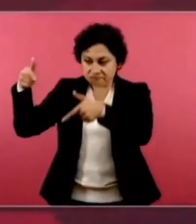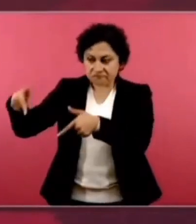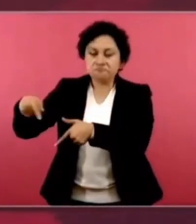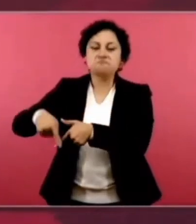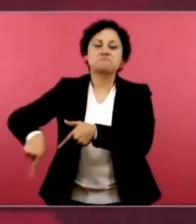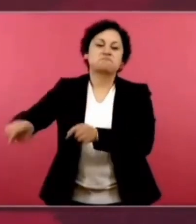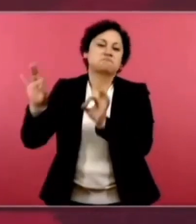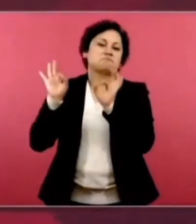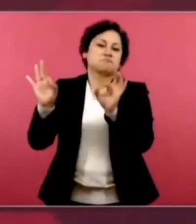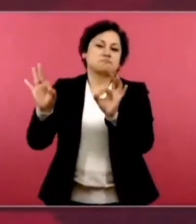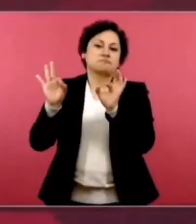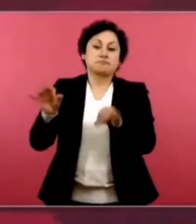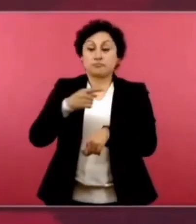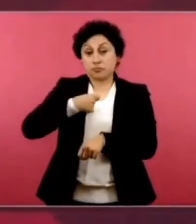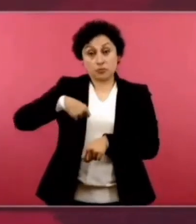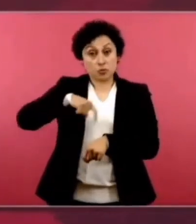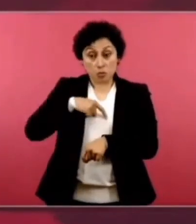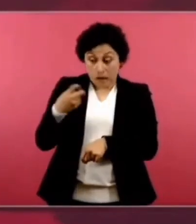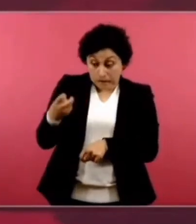bien